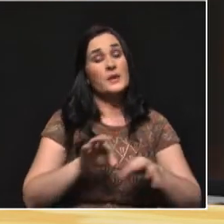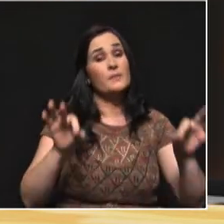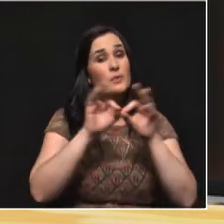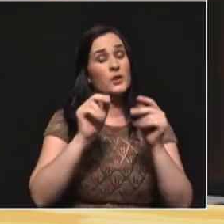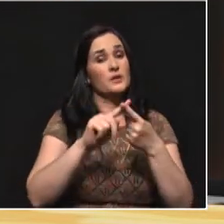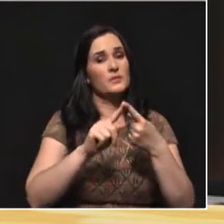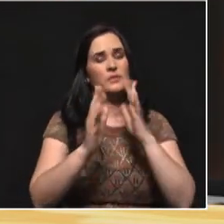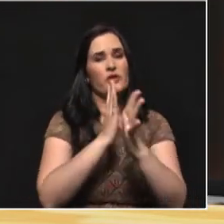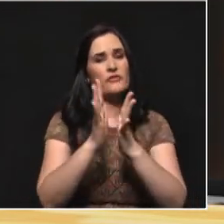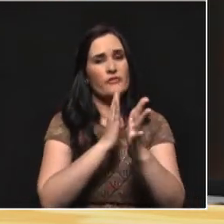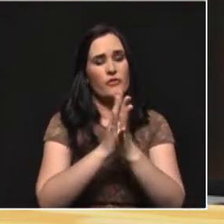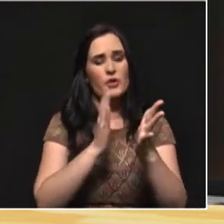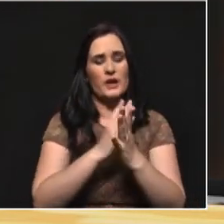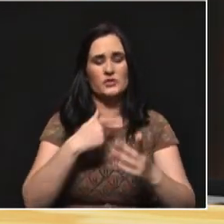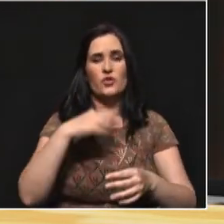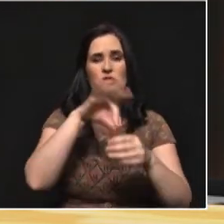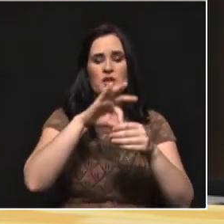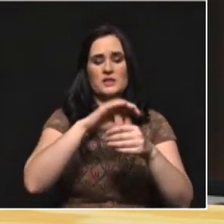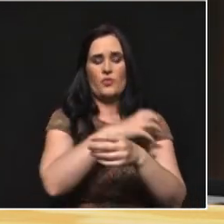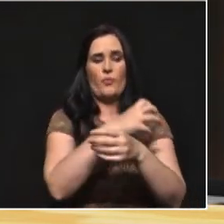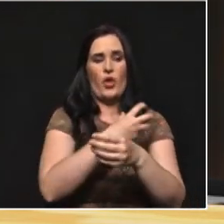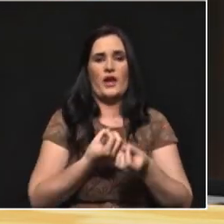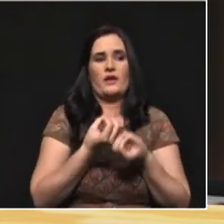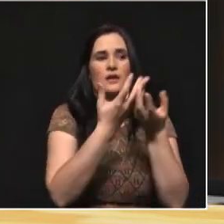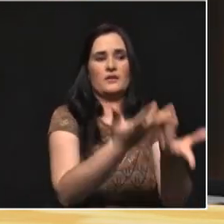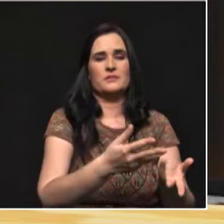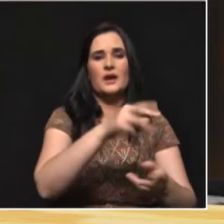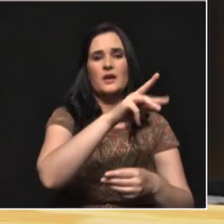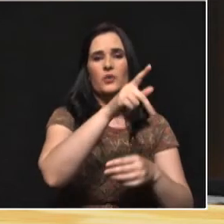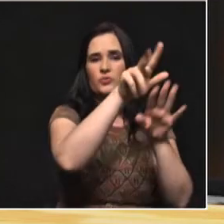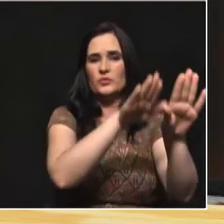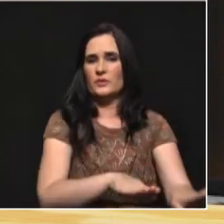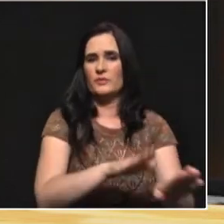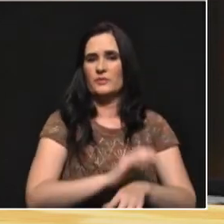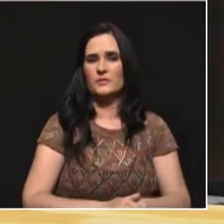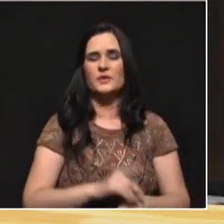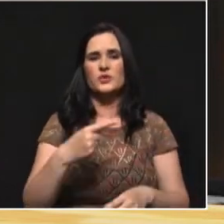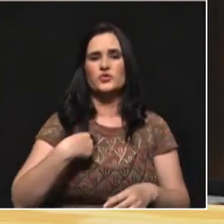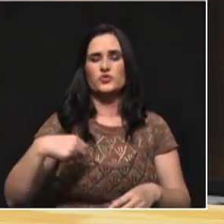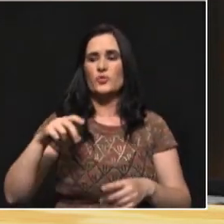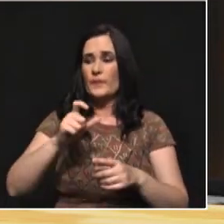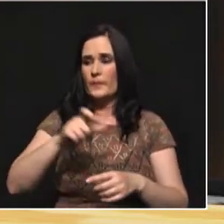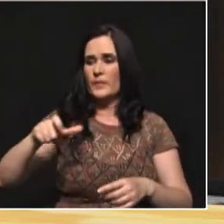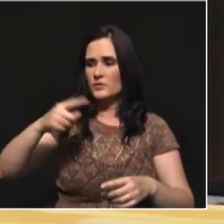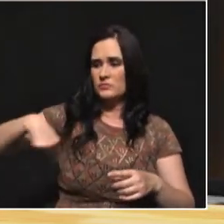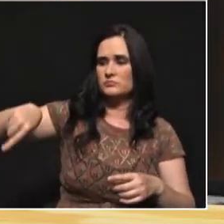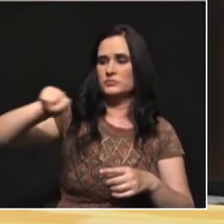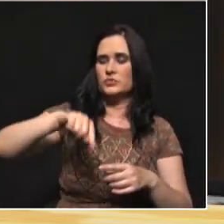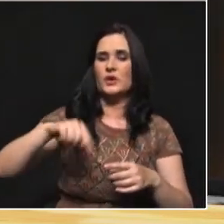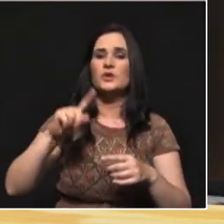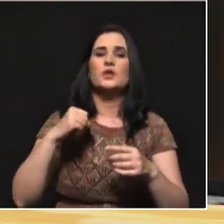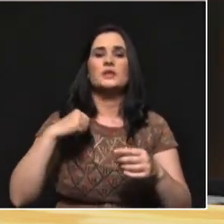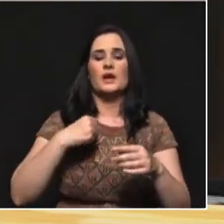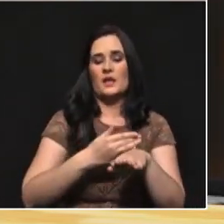y tener en cuenta que el voto es transmisión del poder. El voto es un poder que tenemos los ciudadanos y es un poder que tenemos cada ciertos